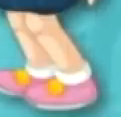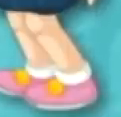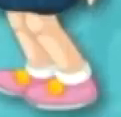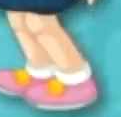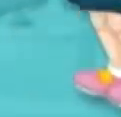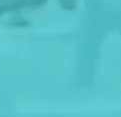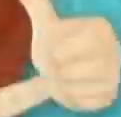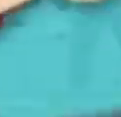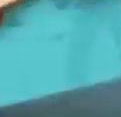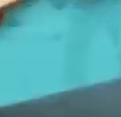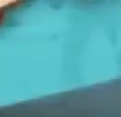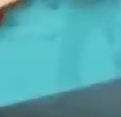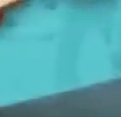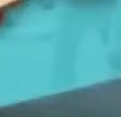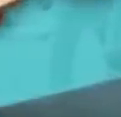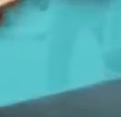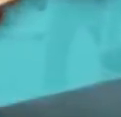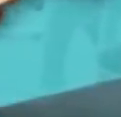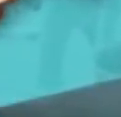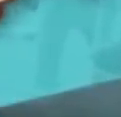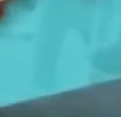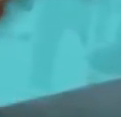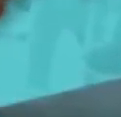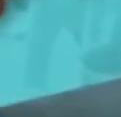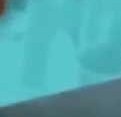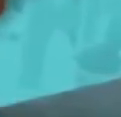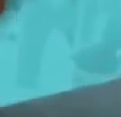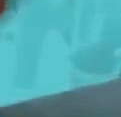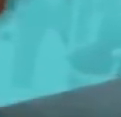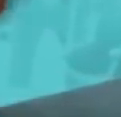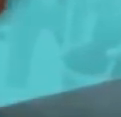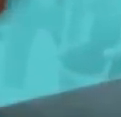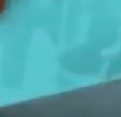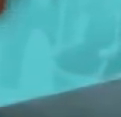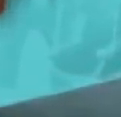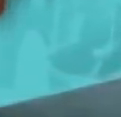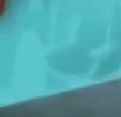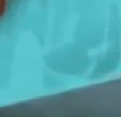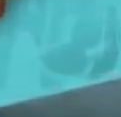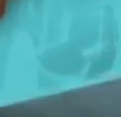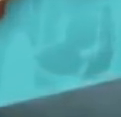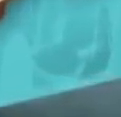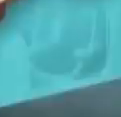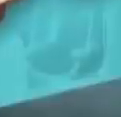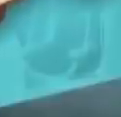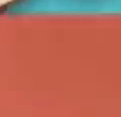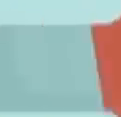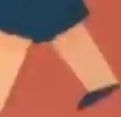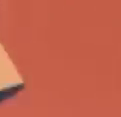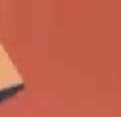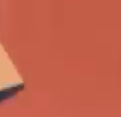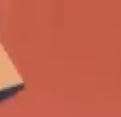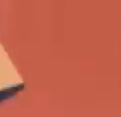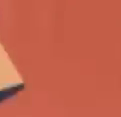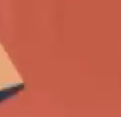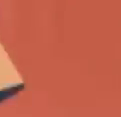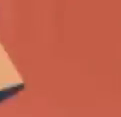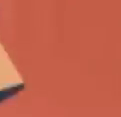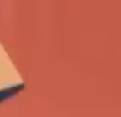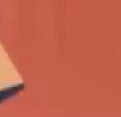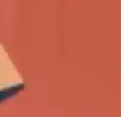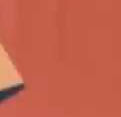medio Con tus compañeros Pronto Cuando esto pase Podrás abrazarlos Y darle mucho cariño Es muy